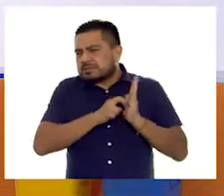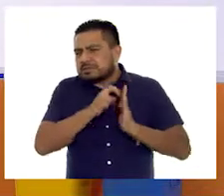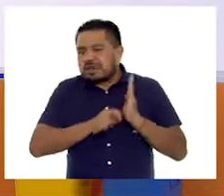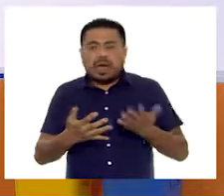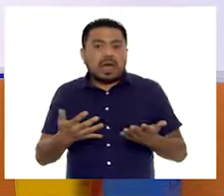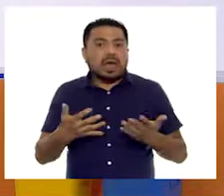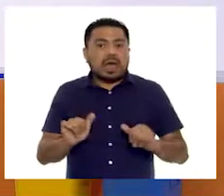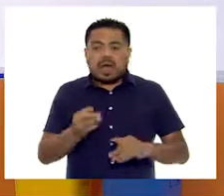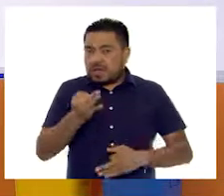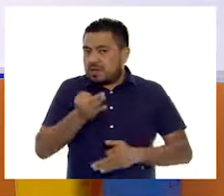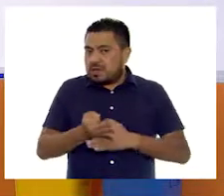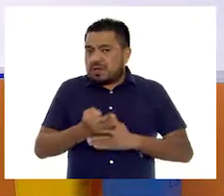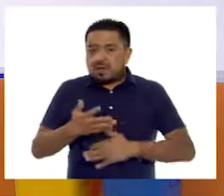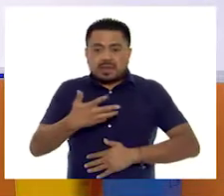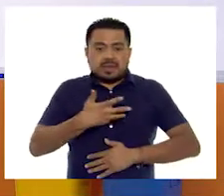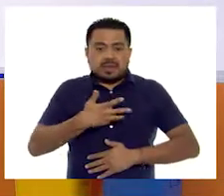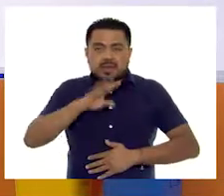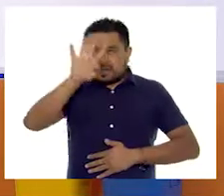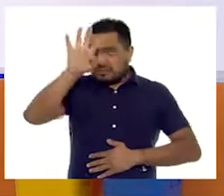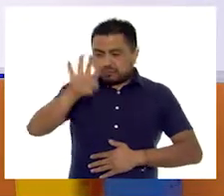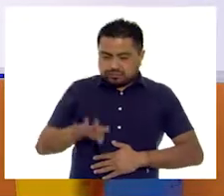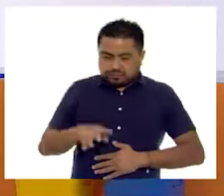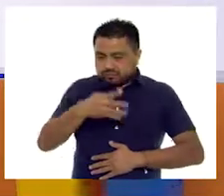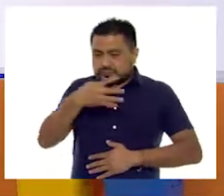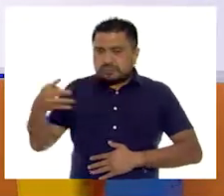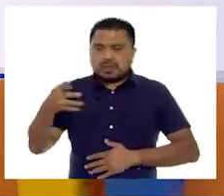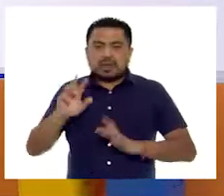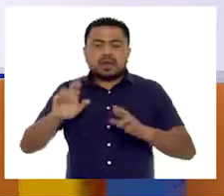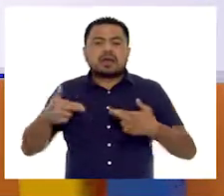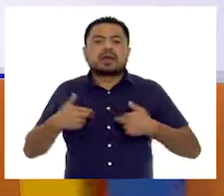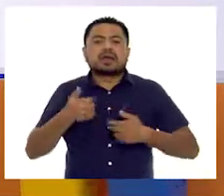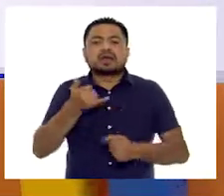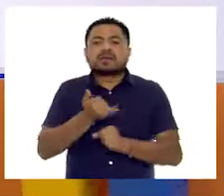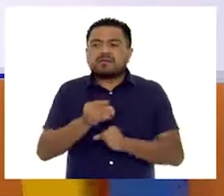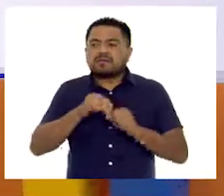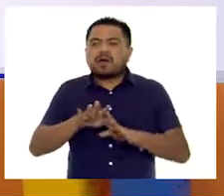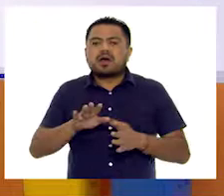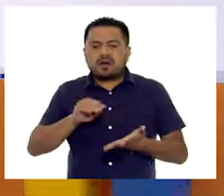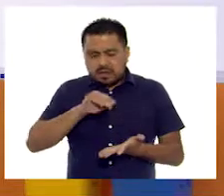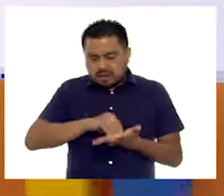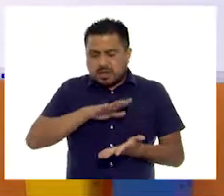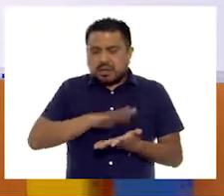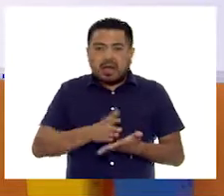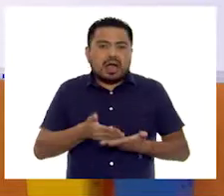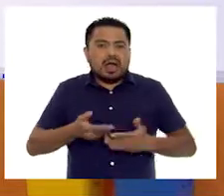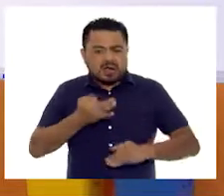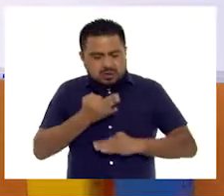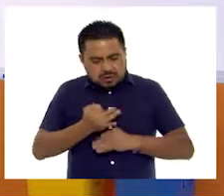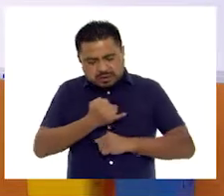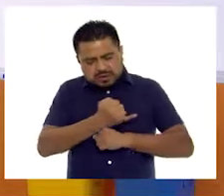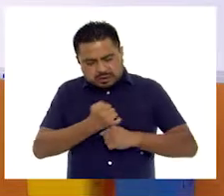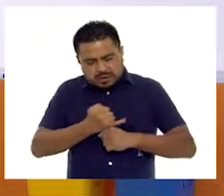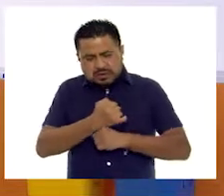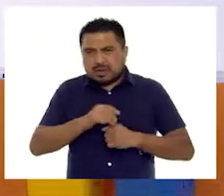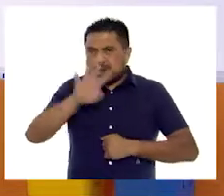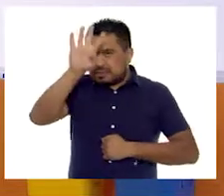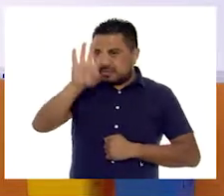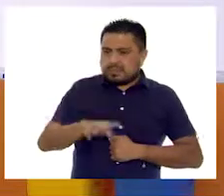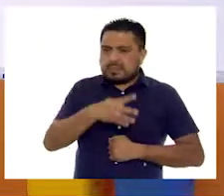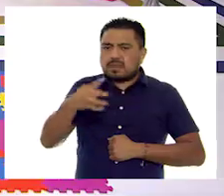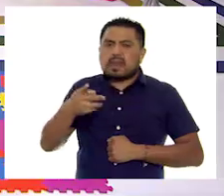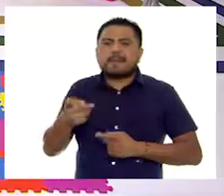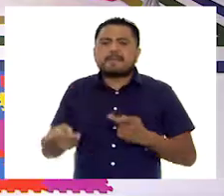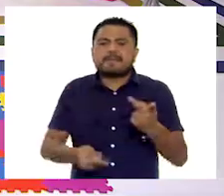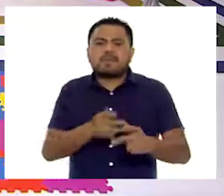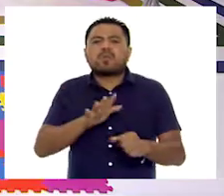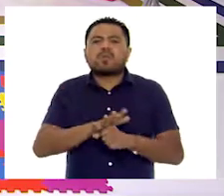Ya tenemos entonces nuestra tabla. Recibimos datos, los registramos. Ahora nos toca analizar nuestra tabla. La pregunta sería,